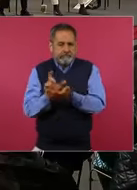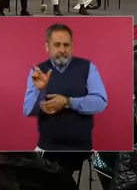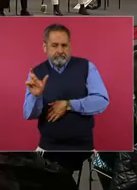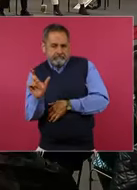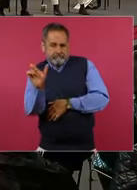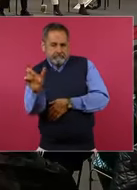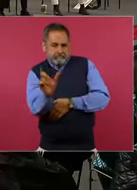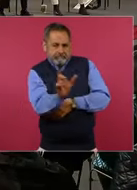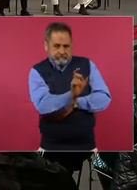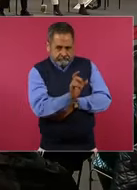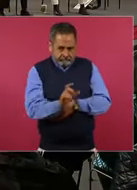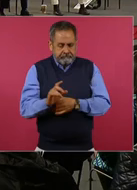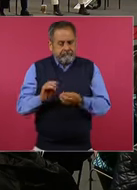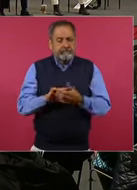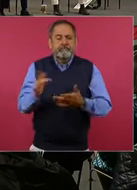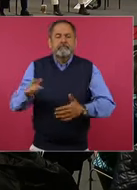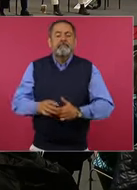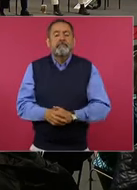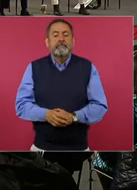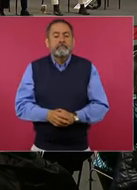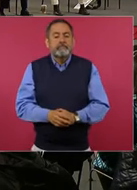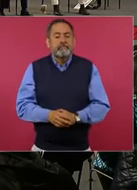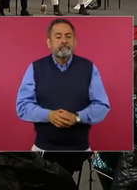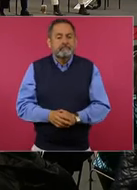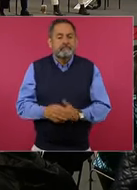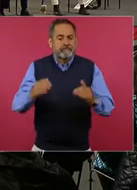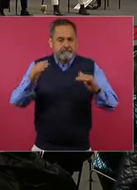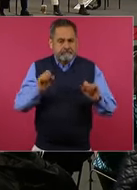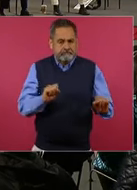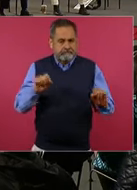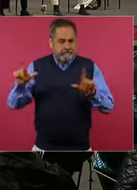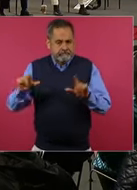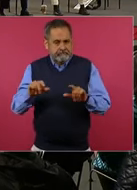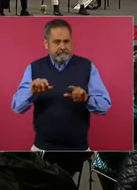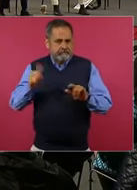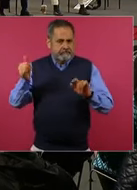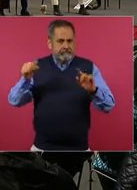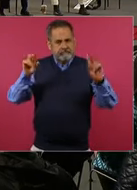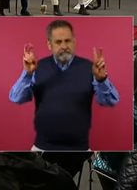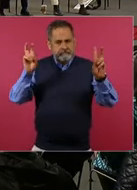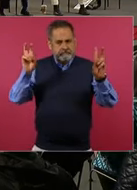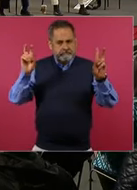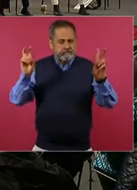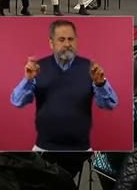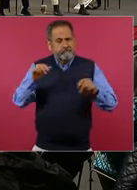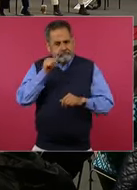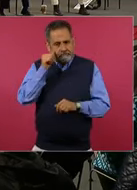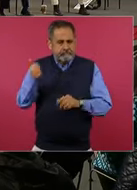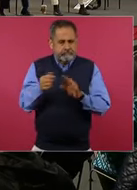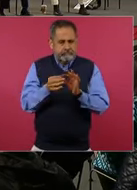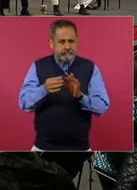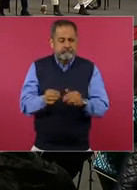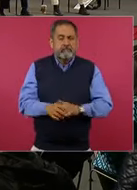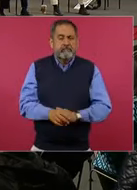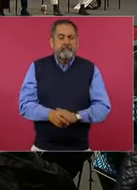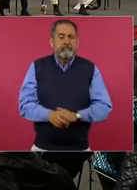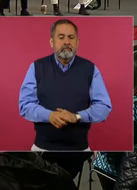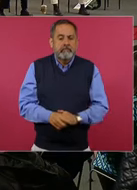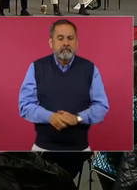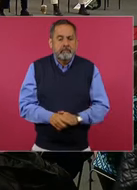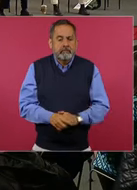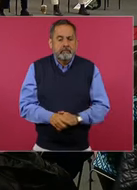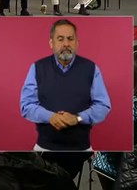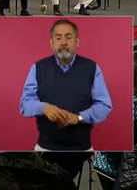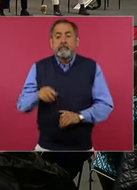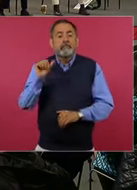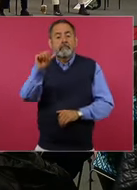Muchísimas gracias. Podríamos pasar al siguiente tema. Un aplauso a los gobernadores. Sí, sí, un